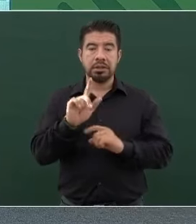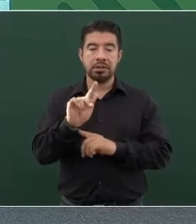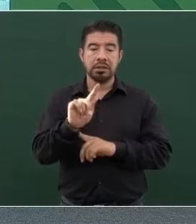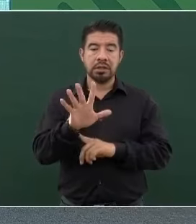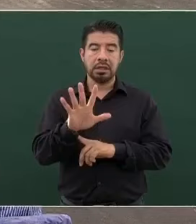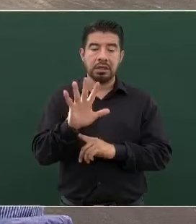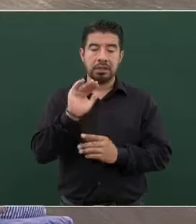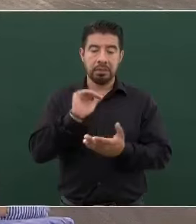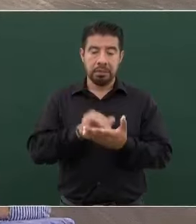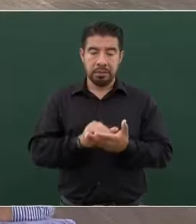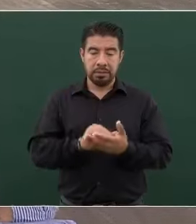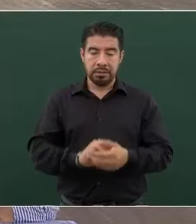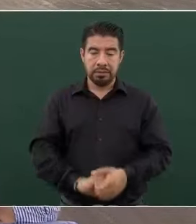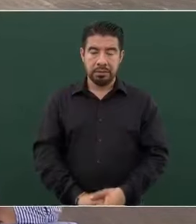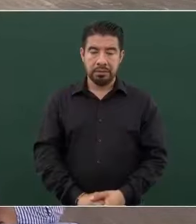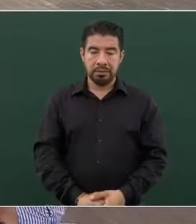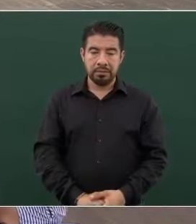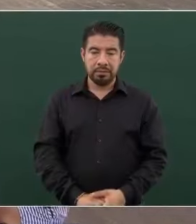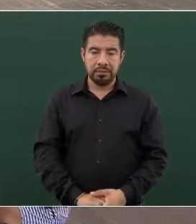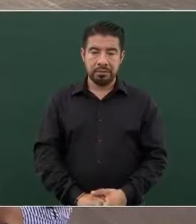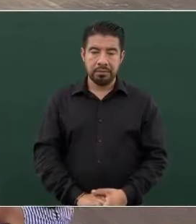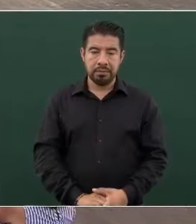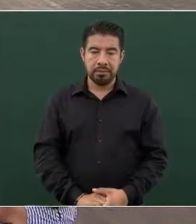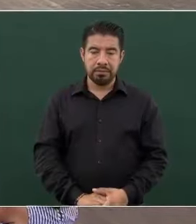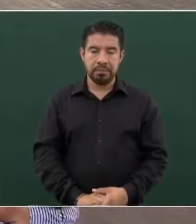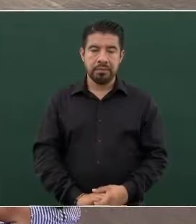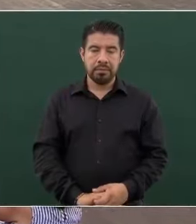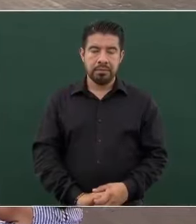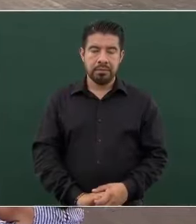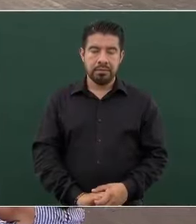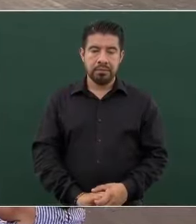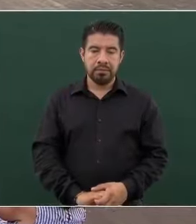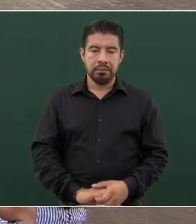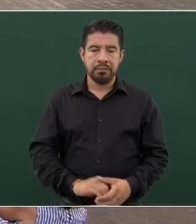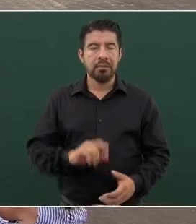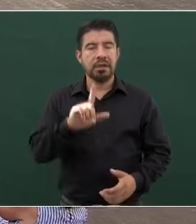73 mil si me equivoqué.